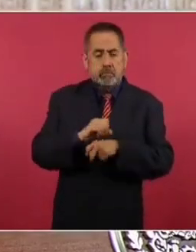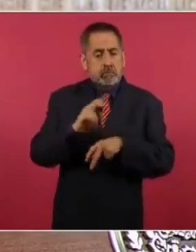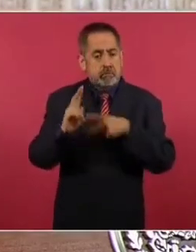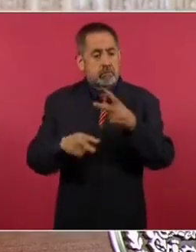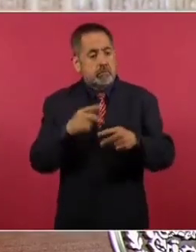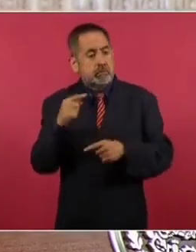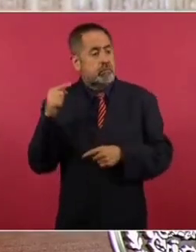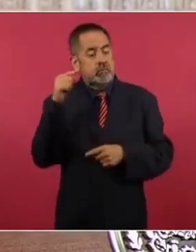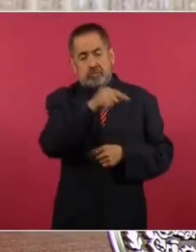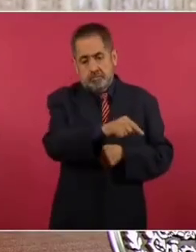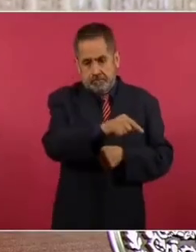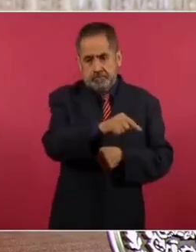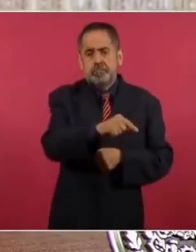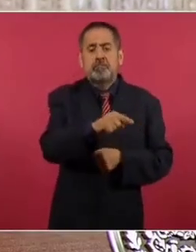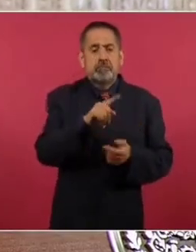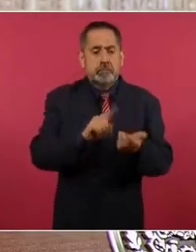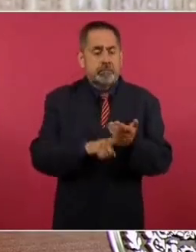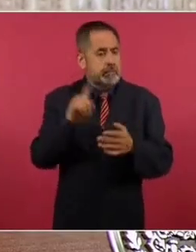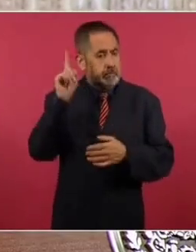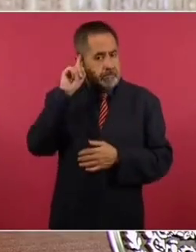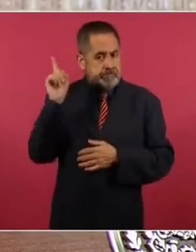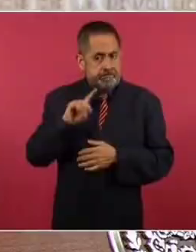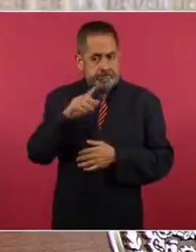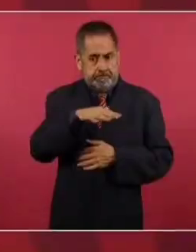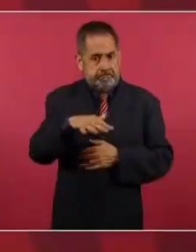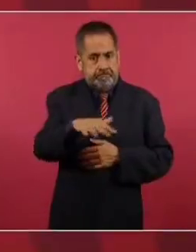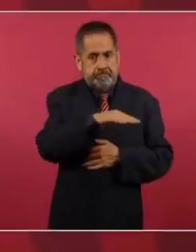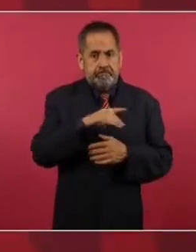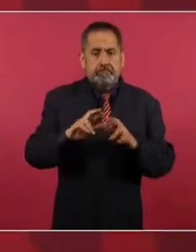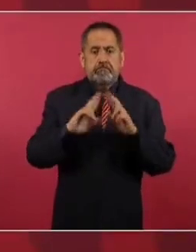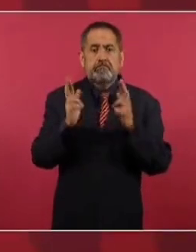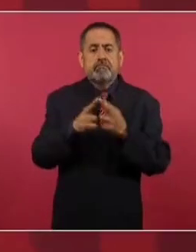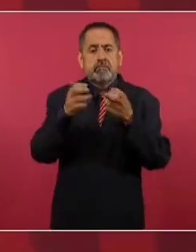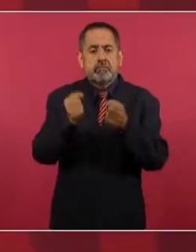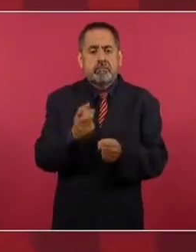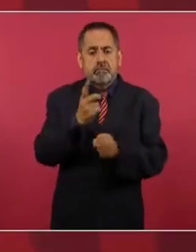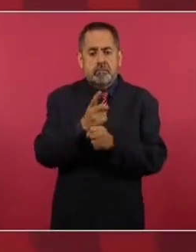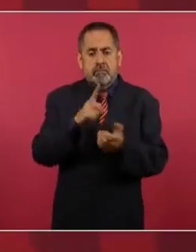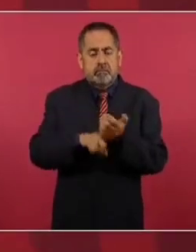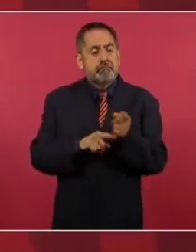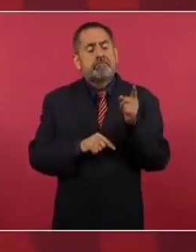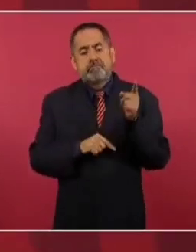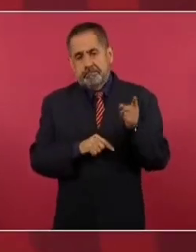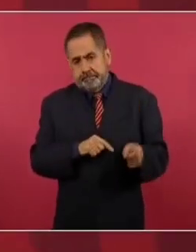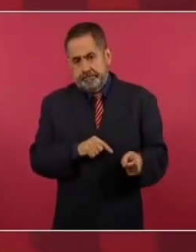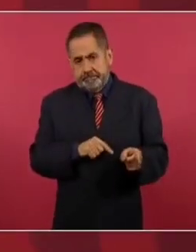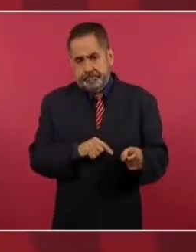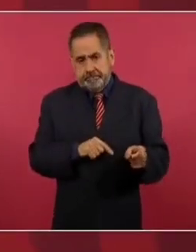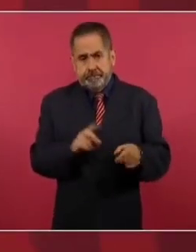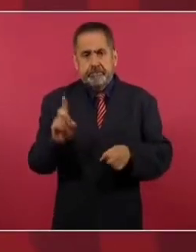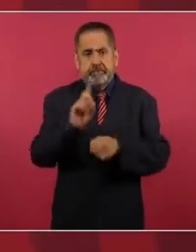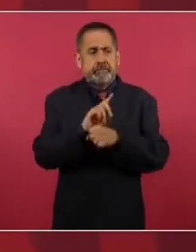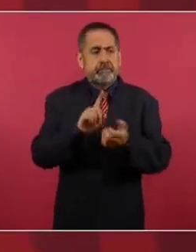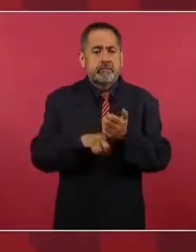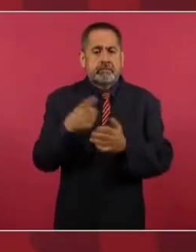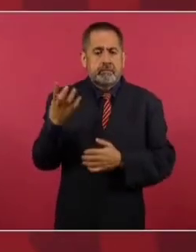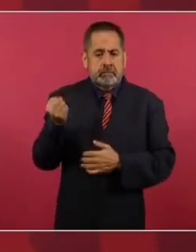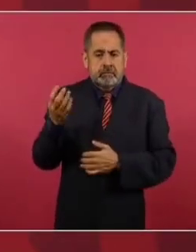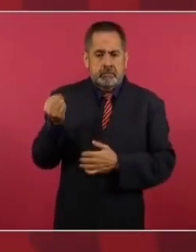a hacer incluso en Zacatecas la reunión de seguridad el día 9,